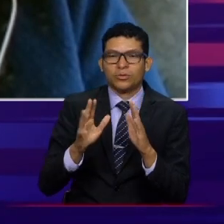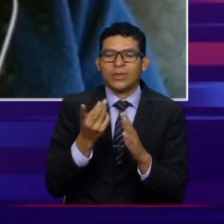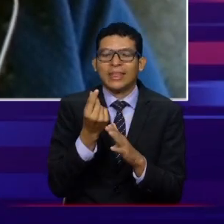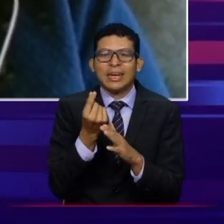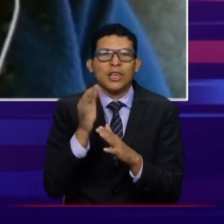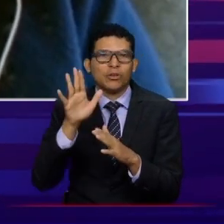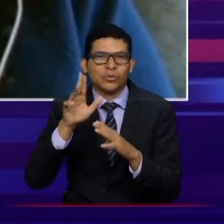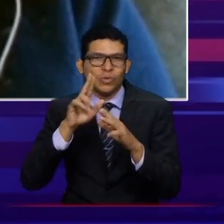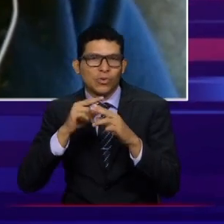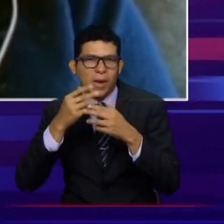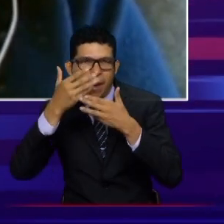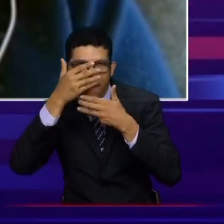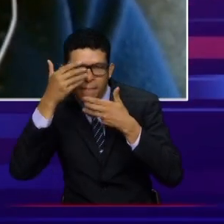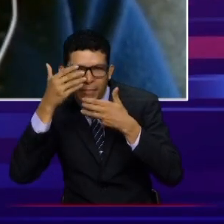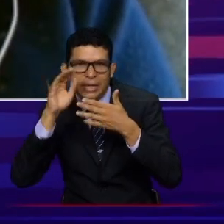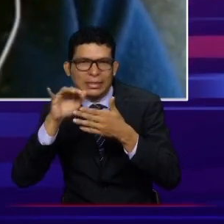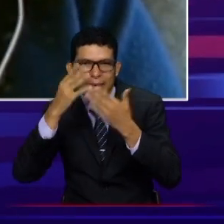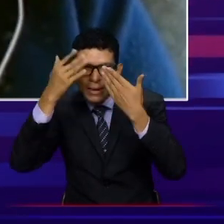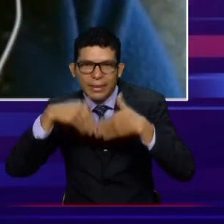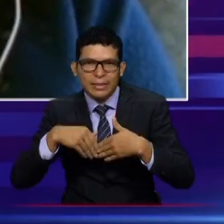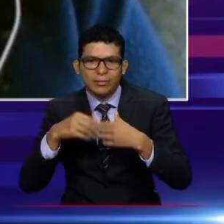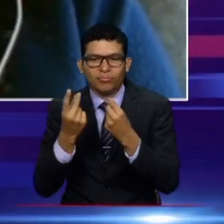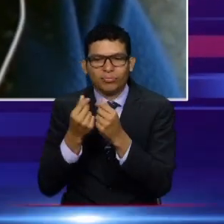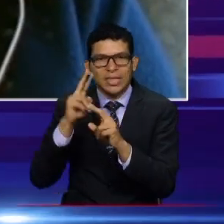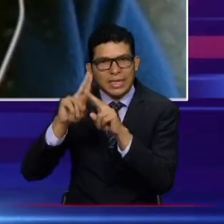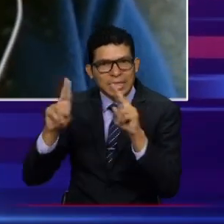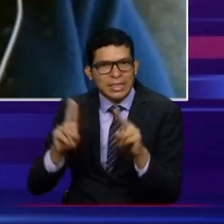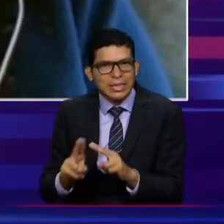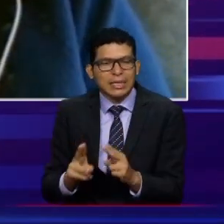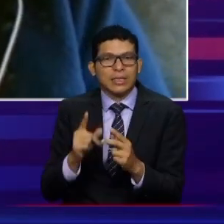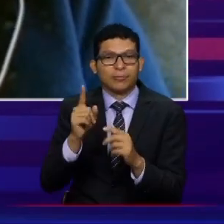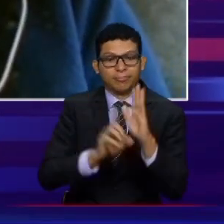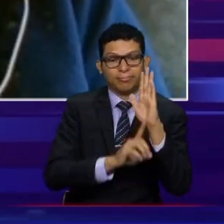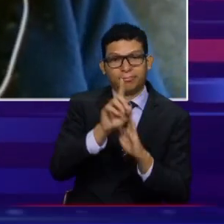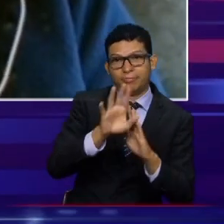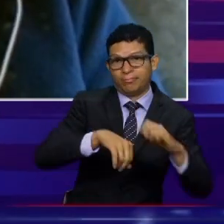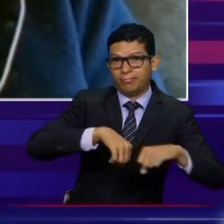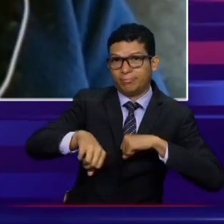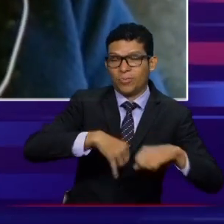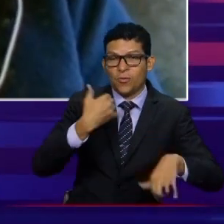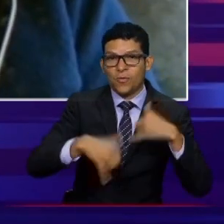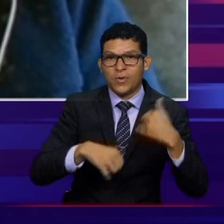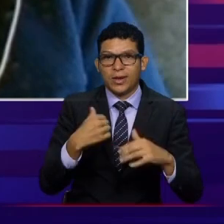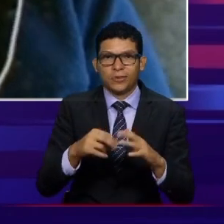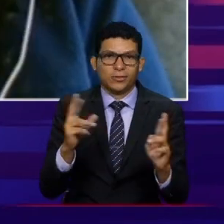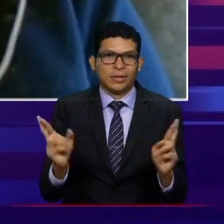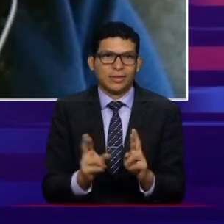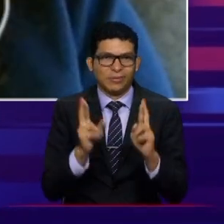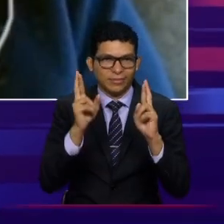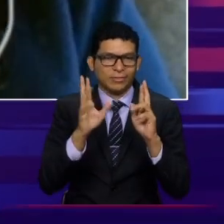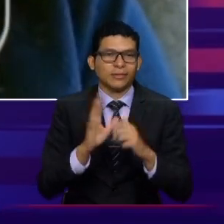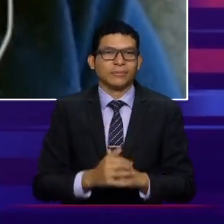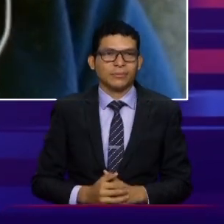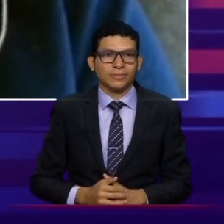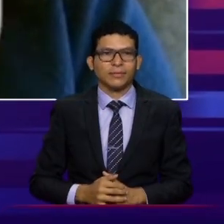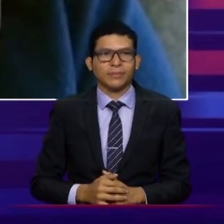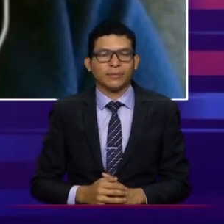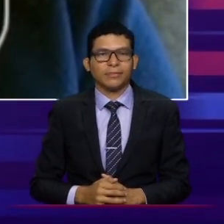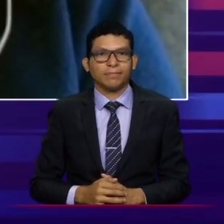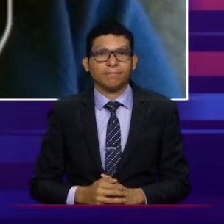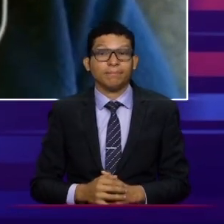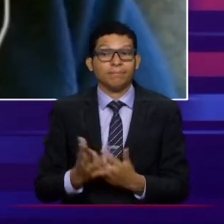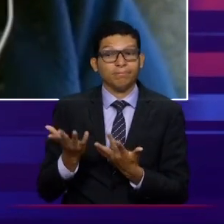y la inteligencia artificial en el desarrollo y operación de los juegos online en Colombia? Estamos esperando que